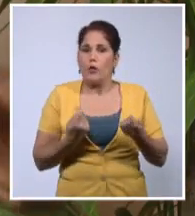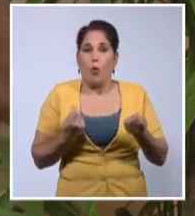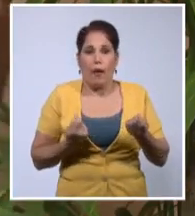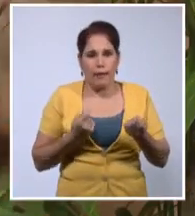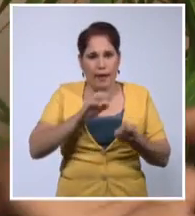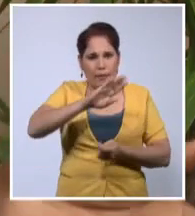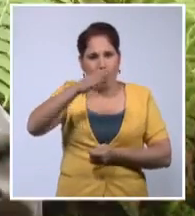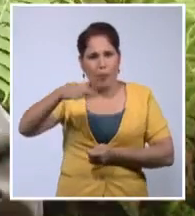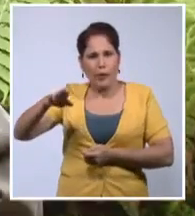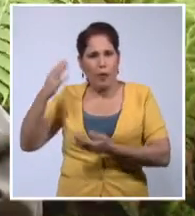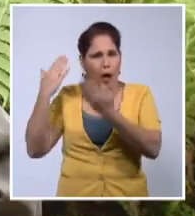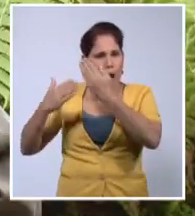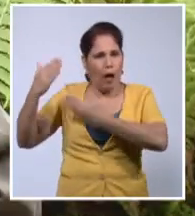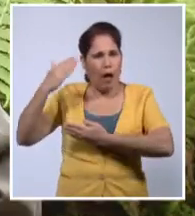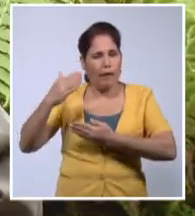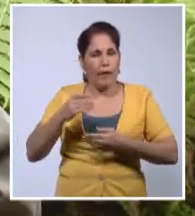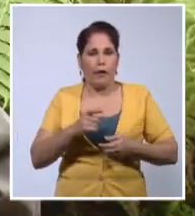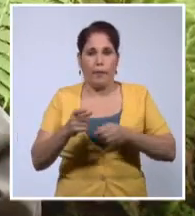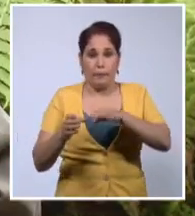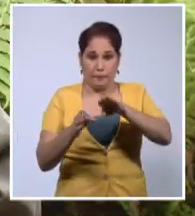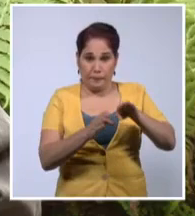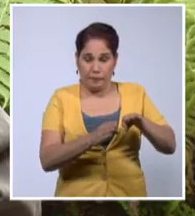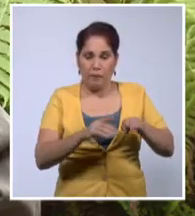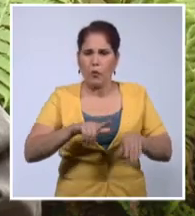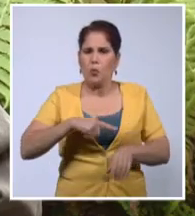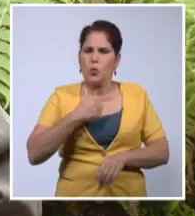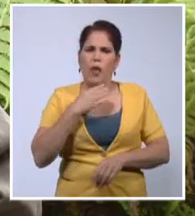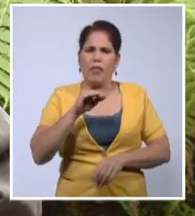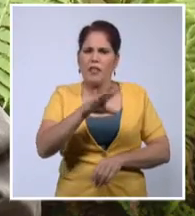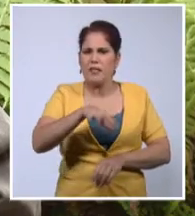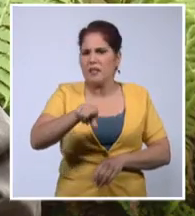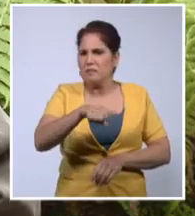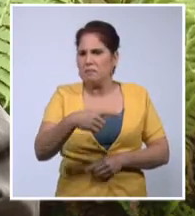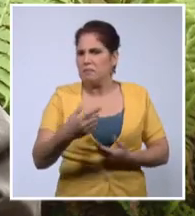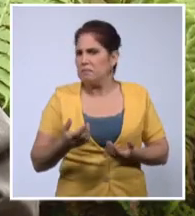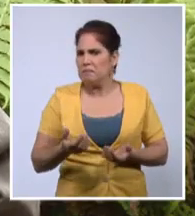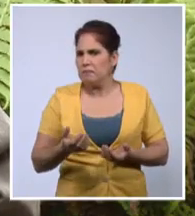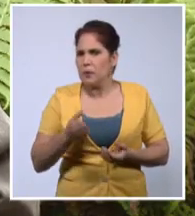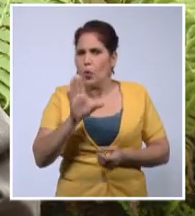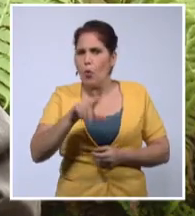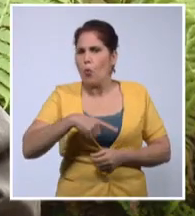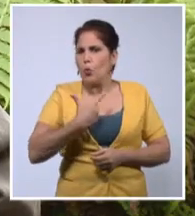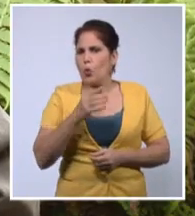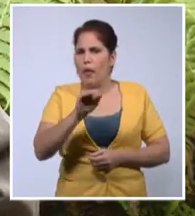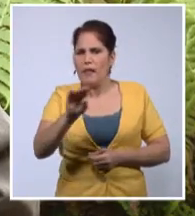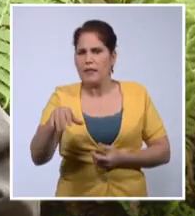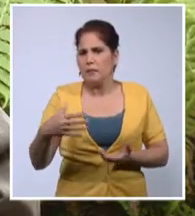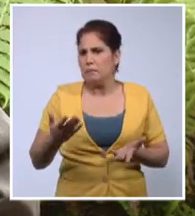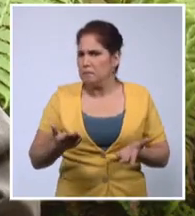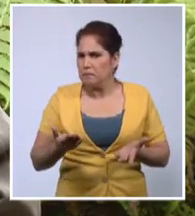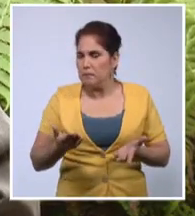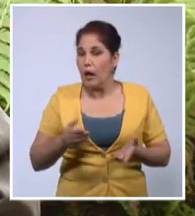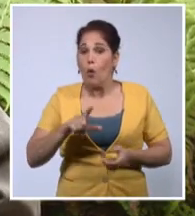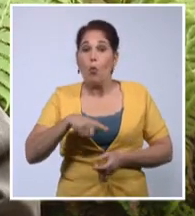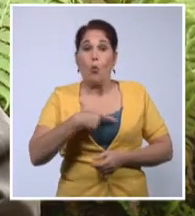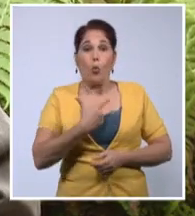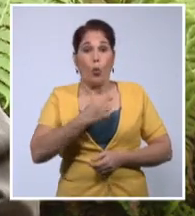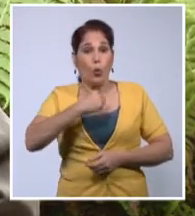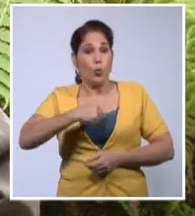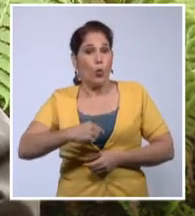escambrada y su sierra maestra. ¿De qué cultura hablan algunas personas? ¿De cuál cultura? ¿De la cultura,